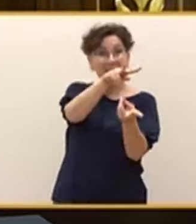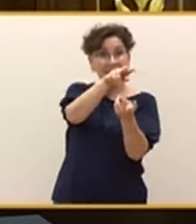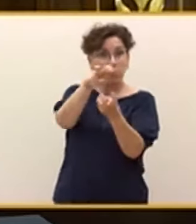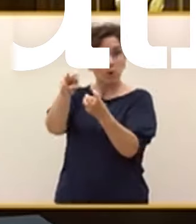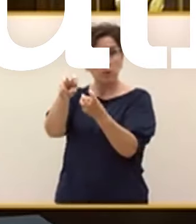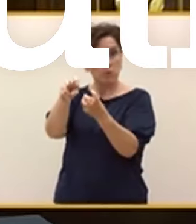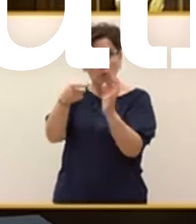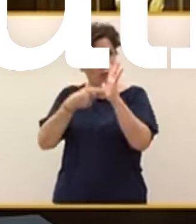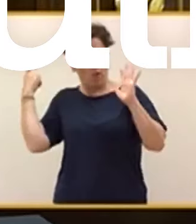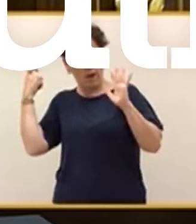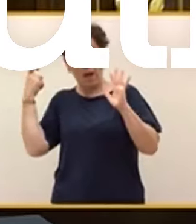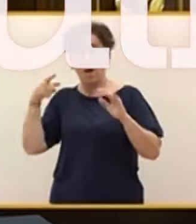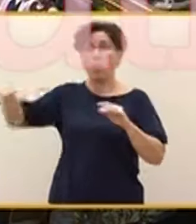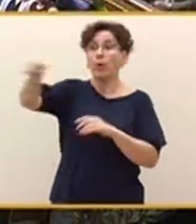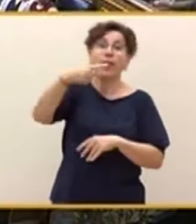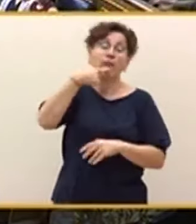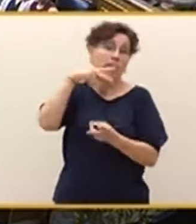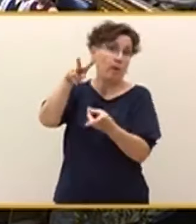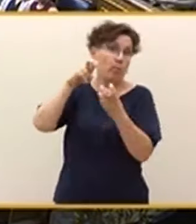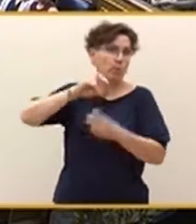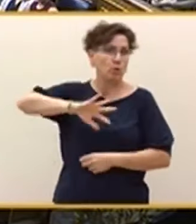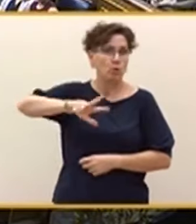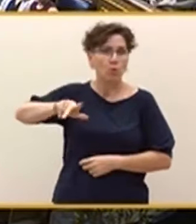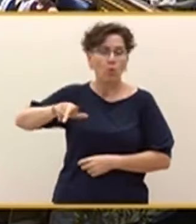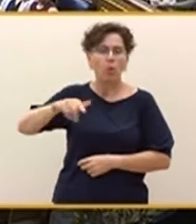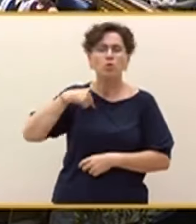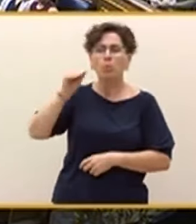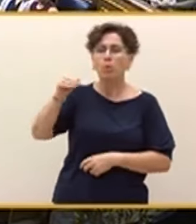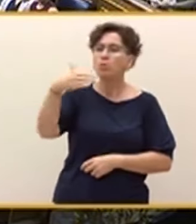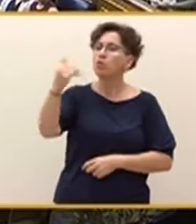Si los impuestos son un robo, ¿de qué va a vivir su jefe?